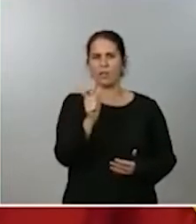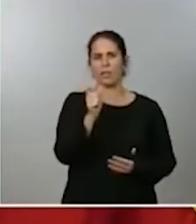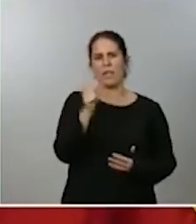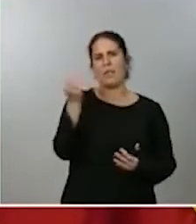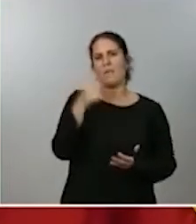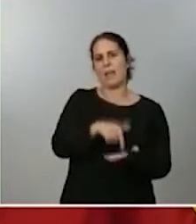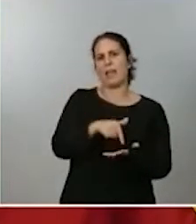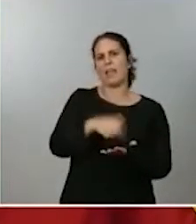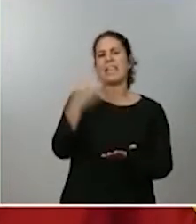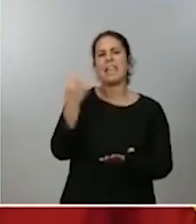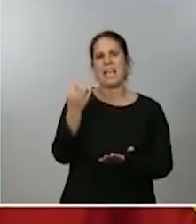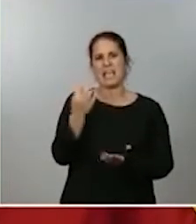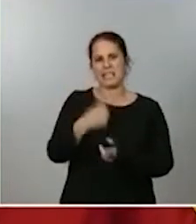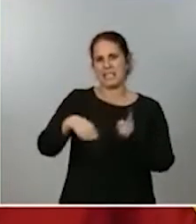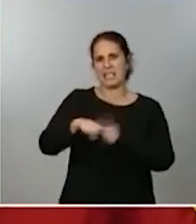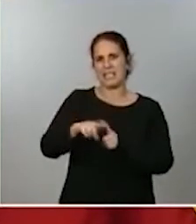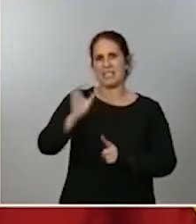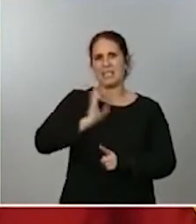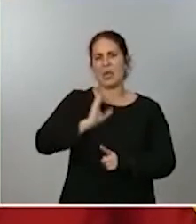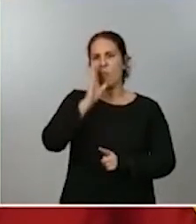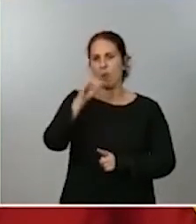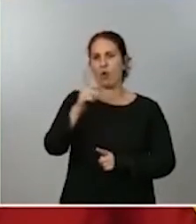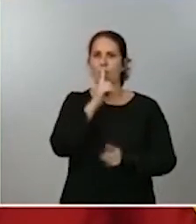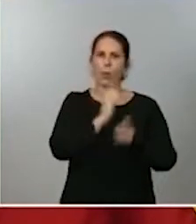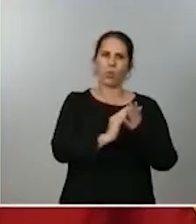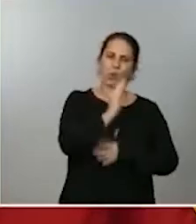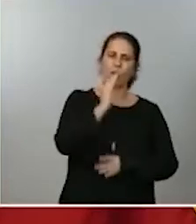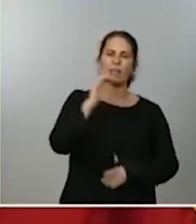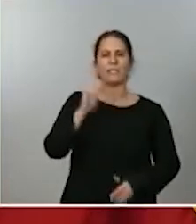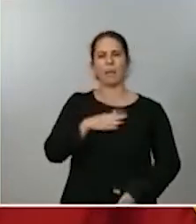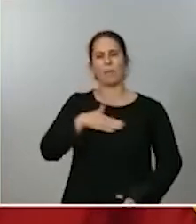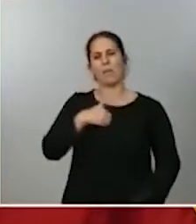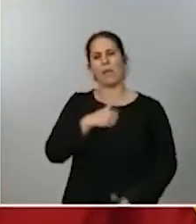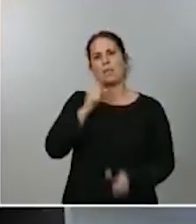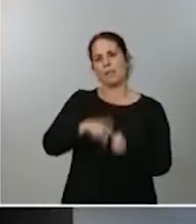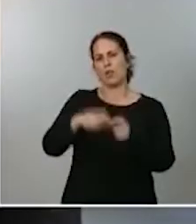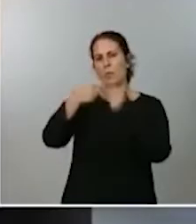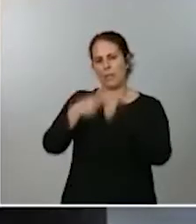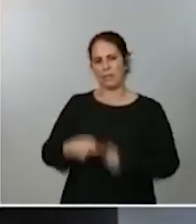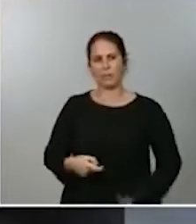en su calidad de productor y en su calidad de miembro de la cooperativa